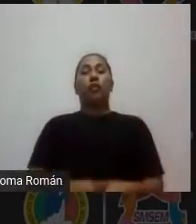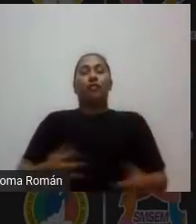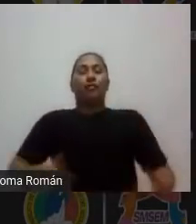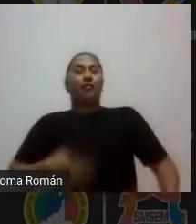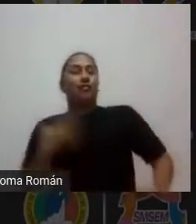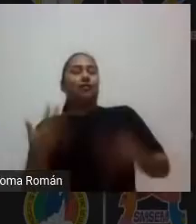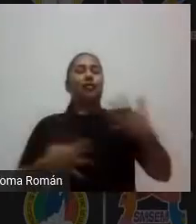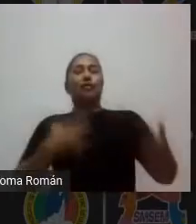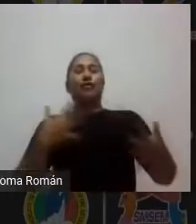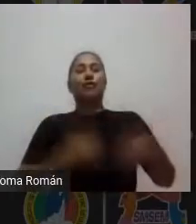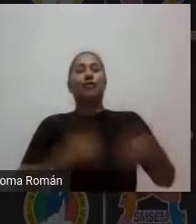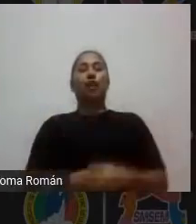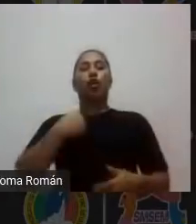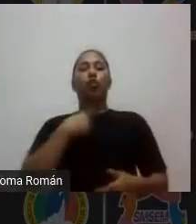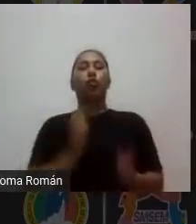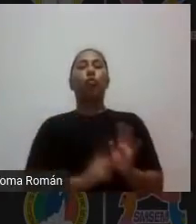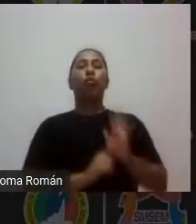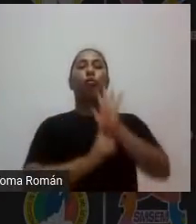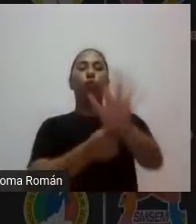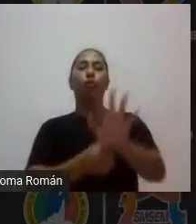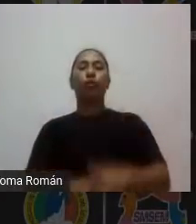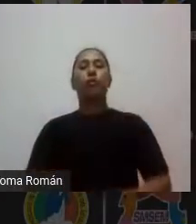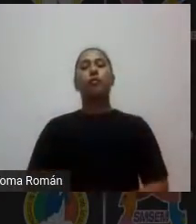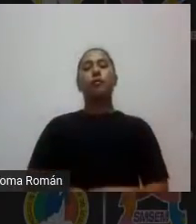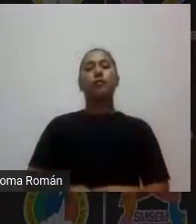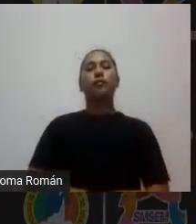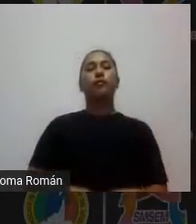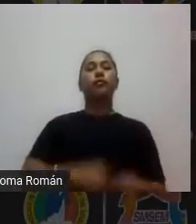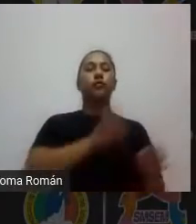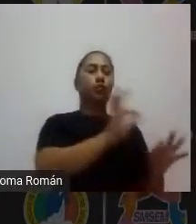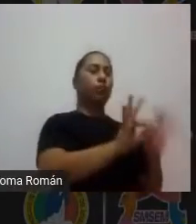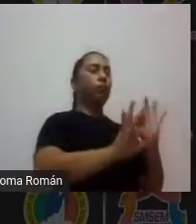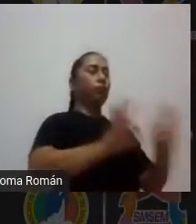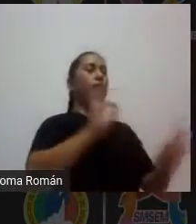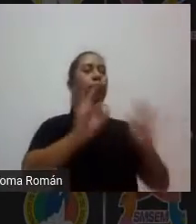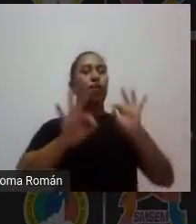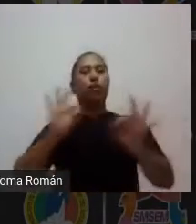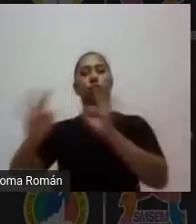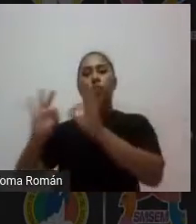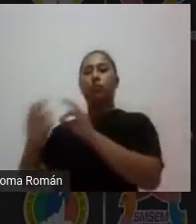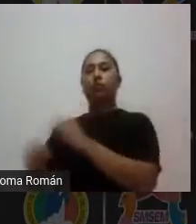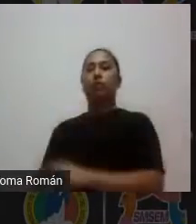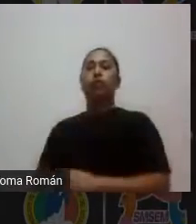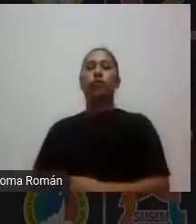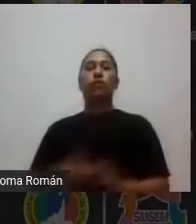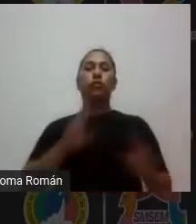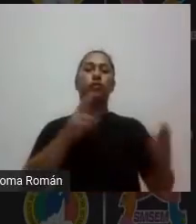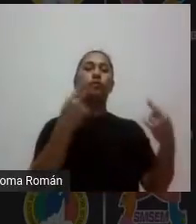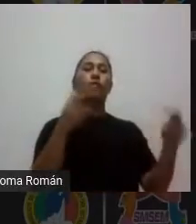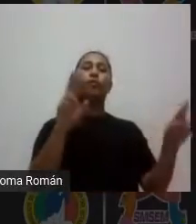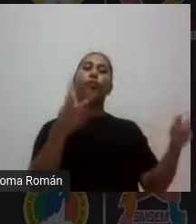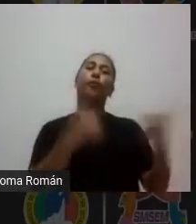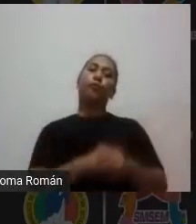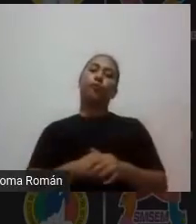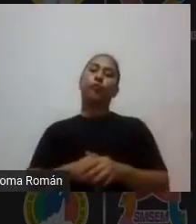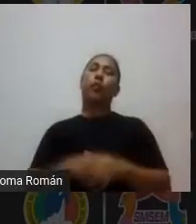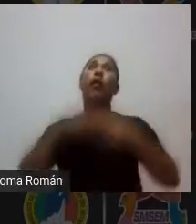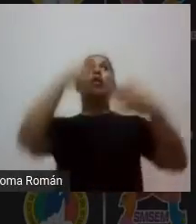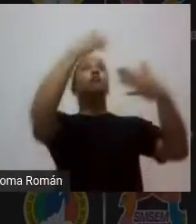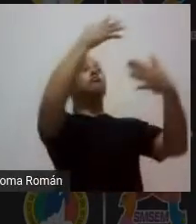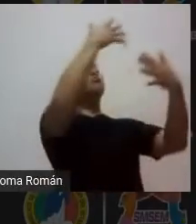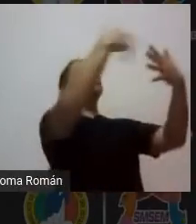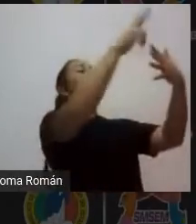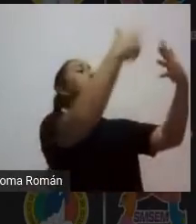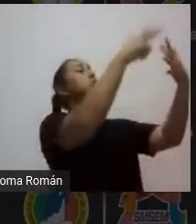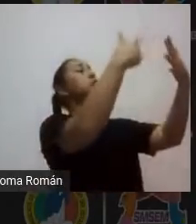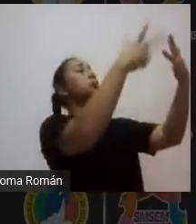yo la pongo a modo de un indicador de evaluación y la pongo en mi rúbrica o la pongo en mi escala estimativa y por supuesto